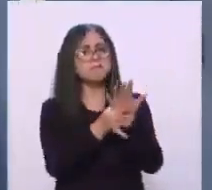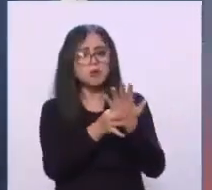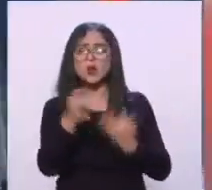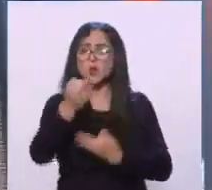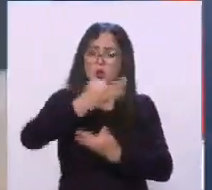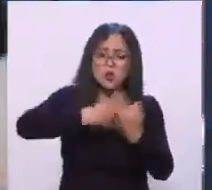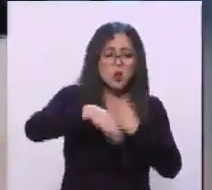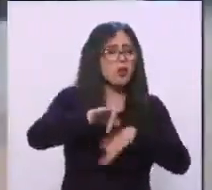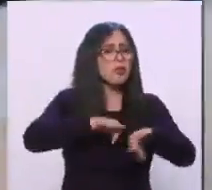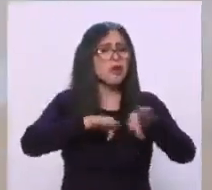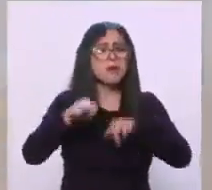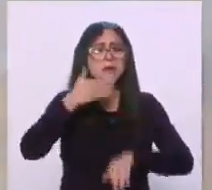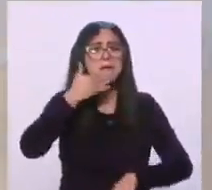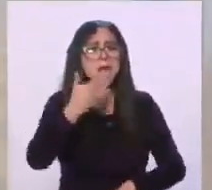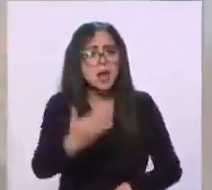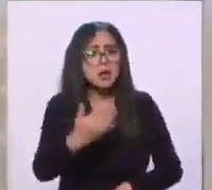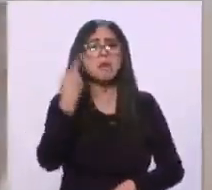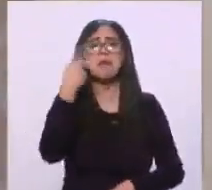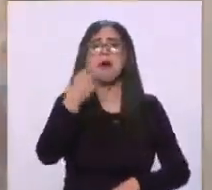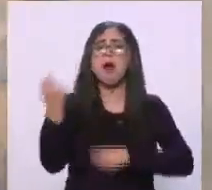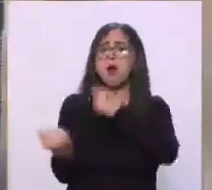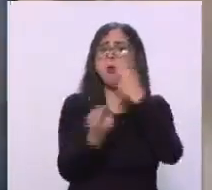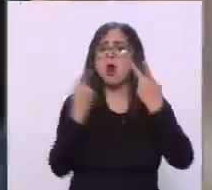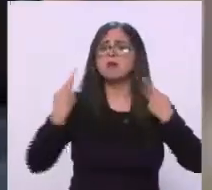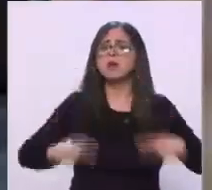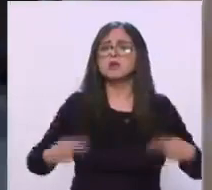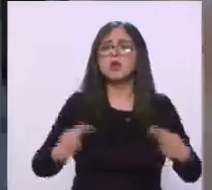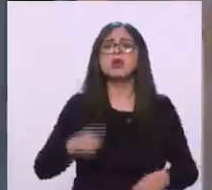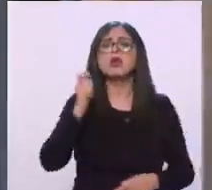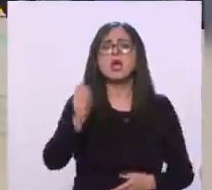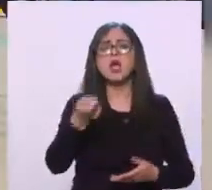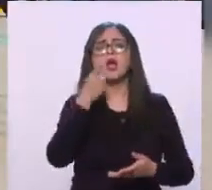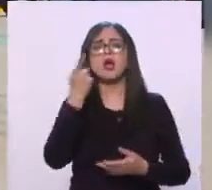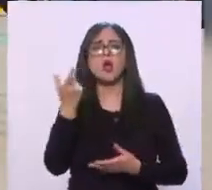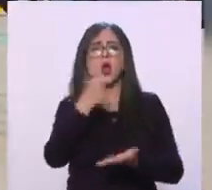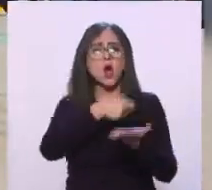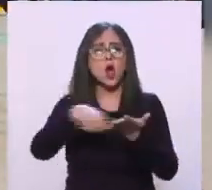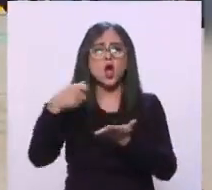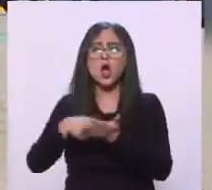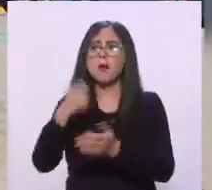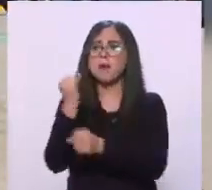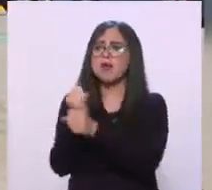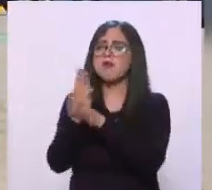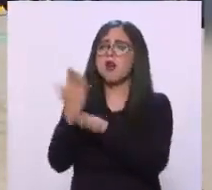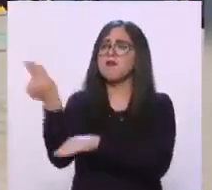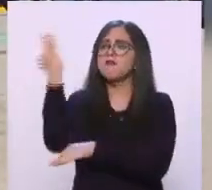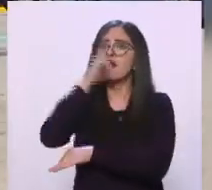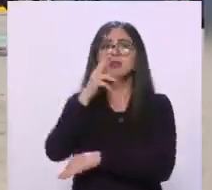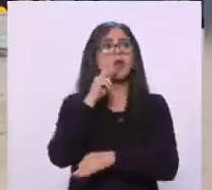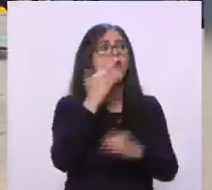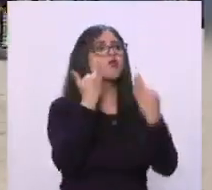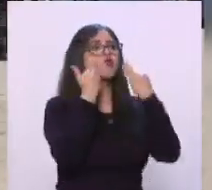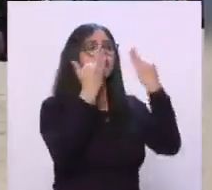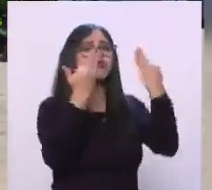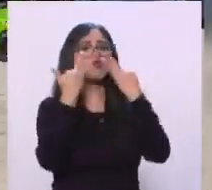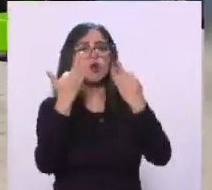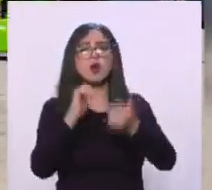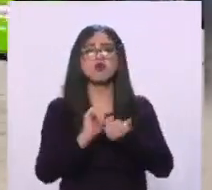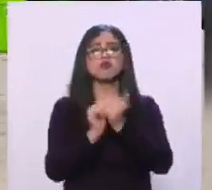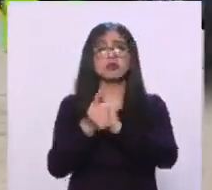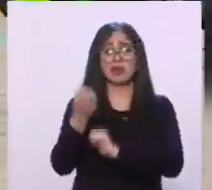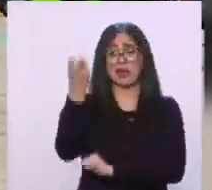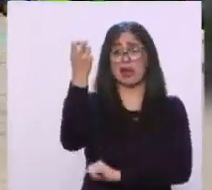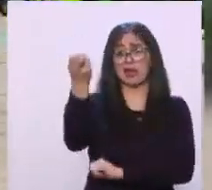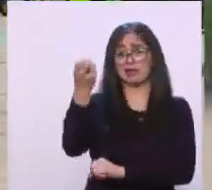todo se va al traste con esta compra de bots que le quita prestigio a esta cervecera